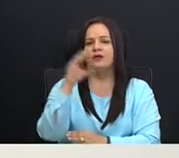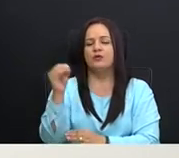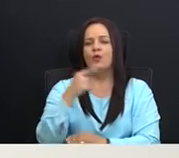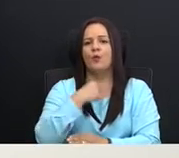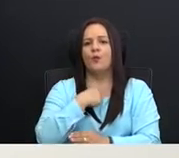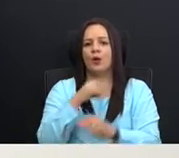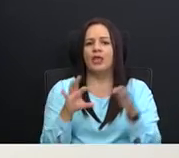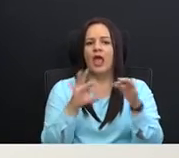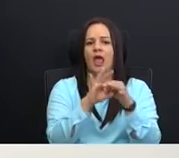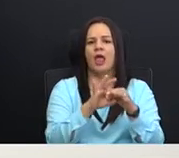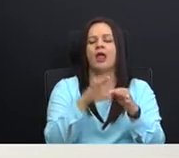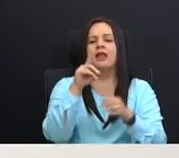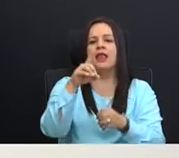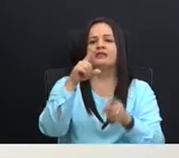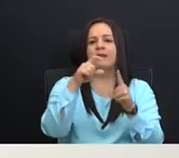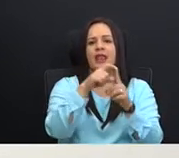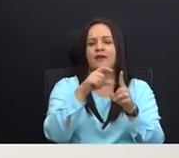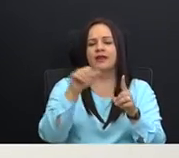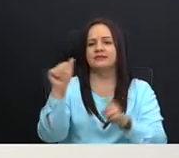palabras de la diputada Ana Lucía,